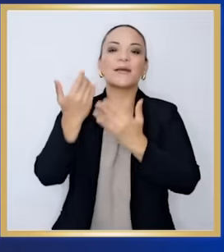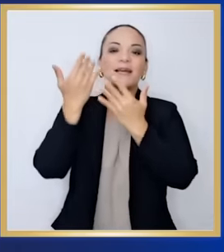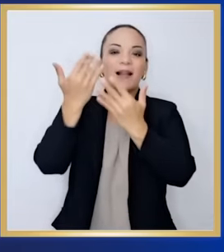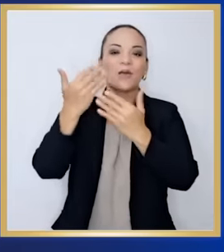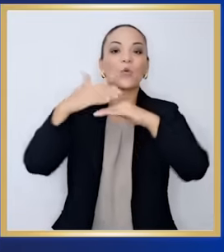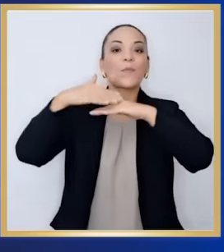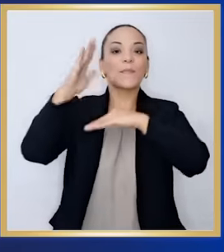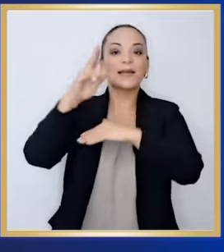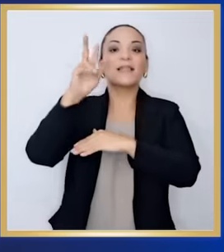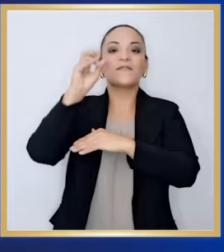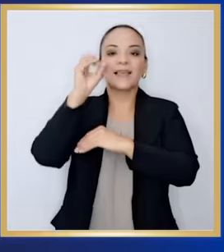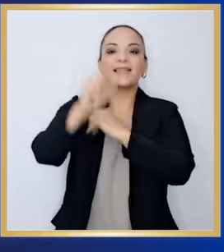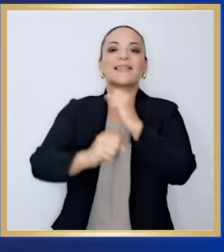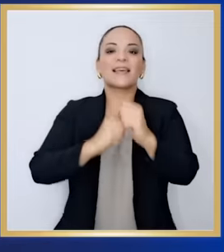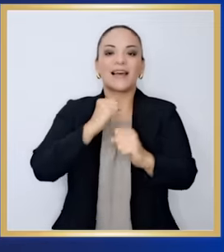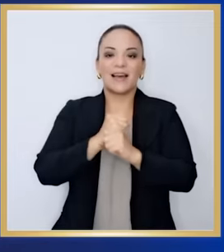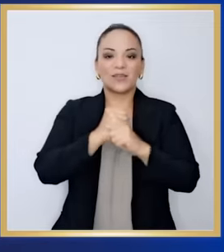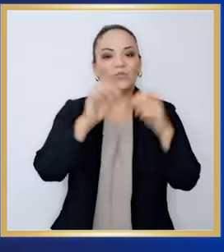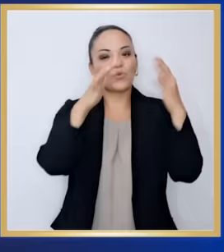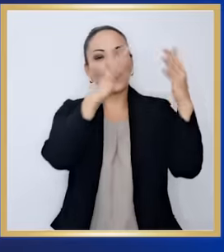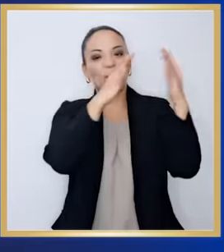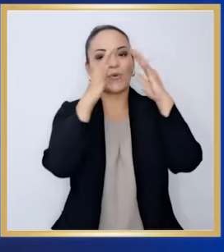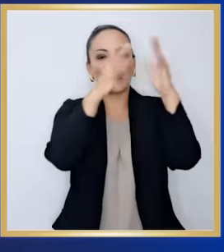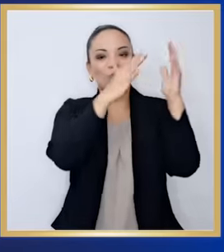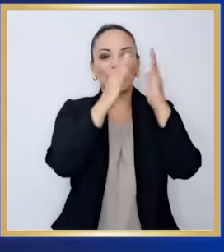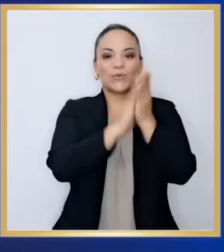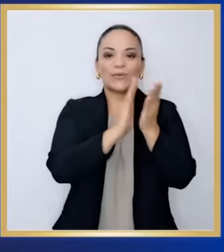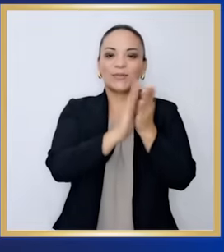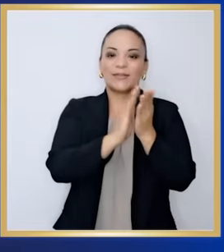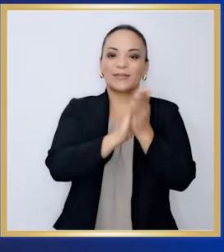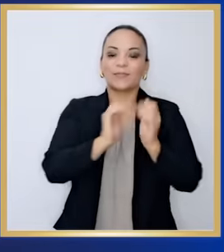esperado por más de 20 años.